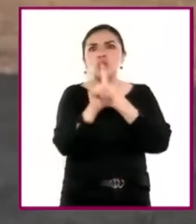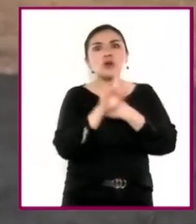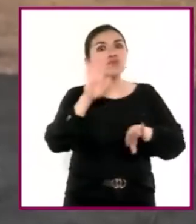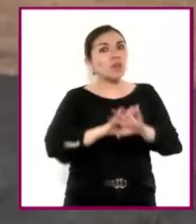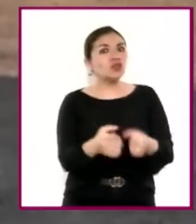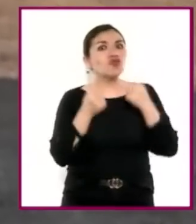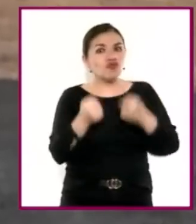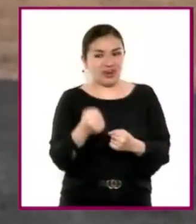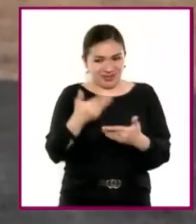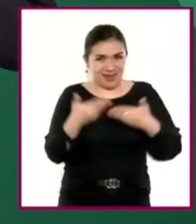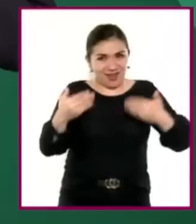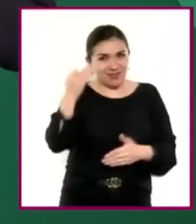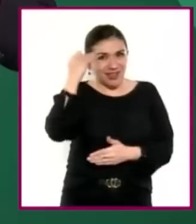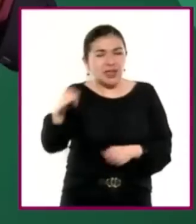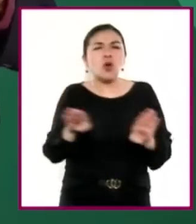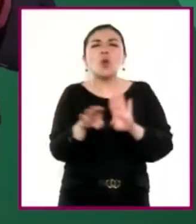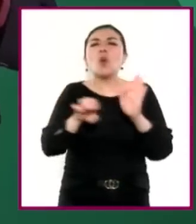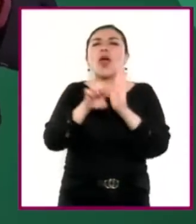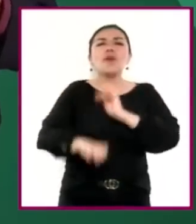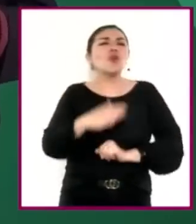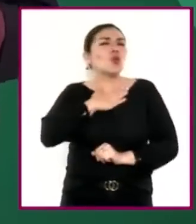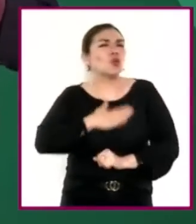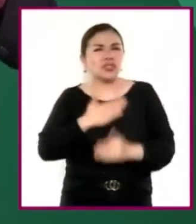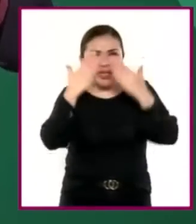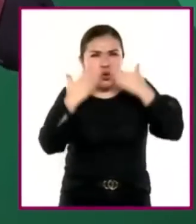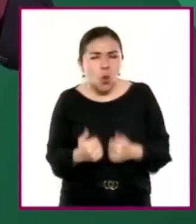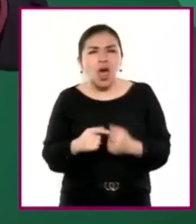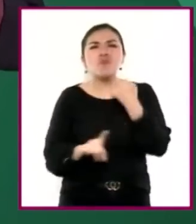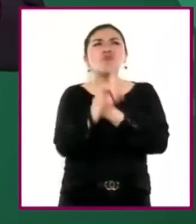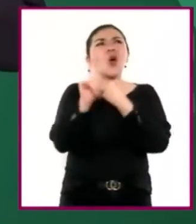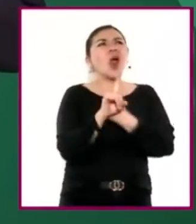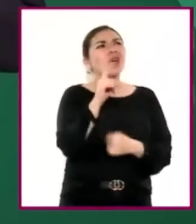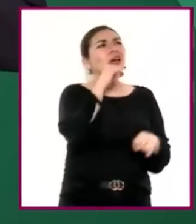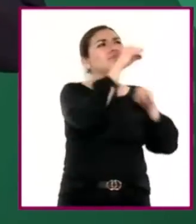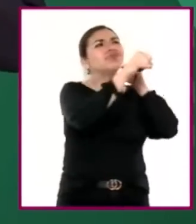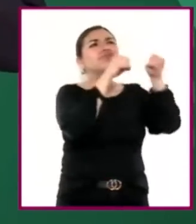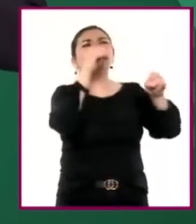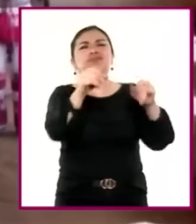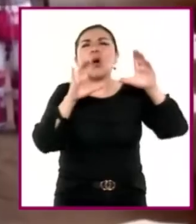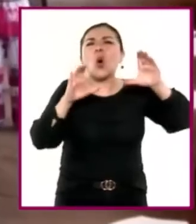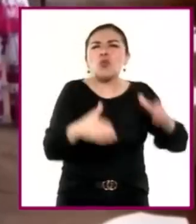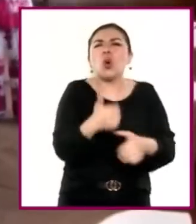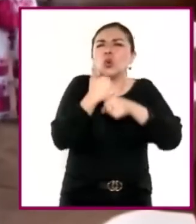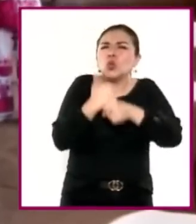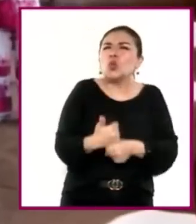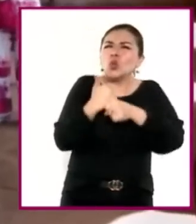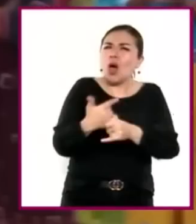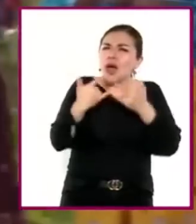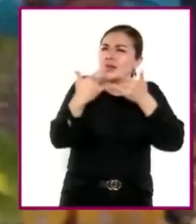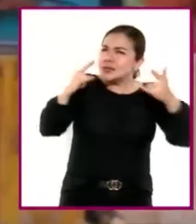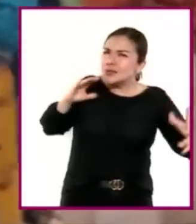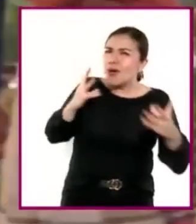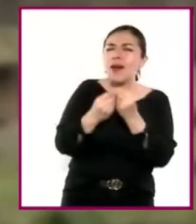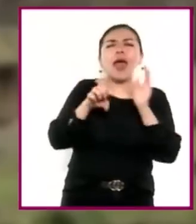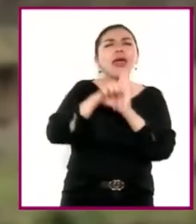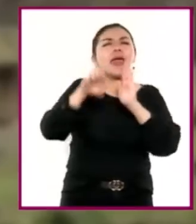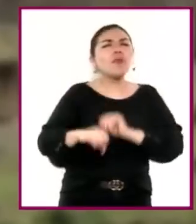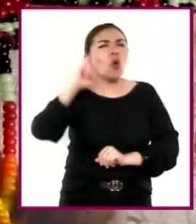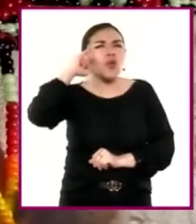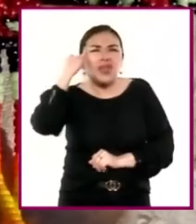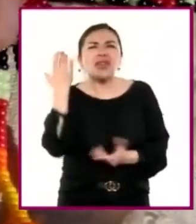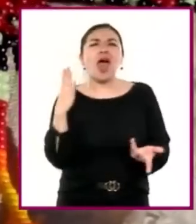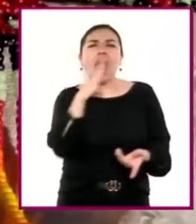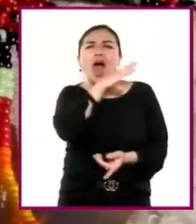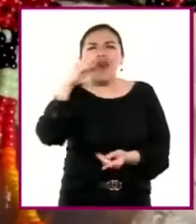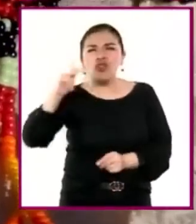problemáticas de nuestros tiempos, como la injusticia, que aqueja a personas y comunidades vulneradas históricamente, como los pueblos